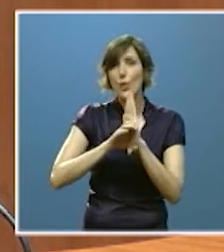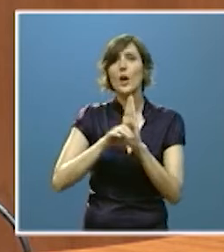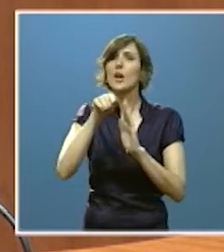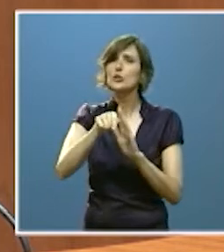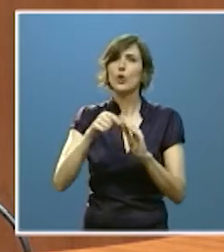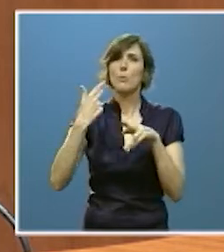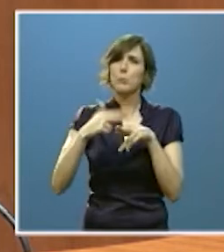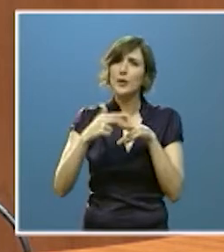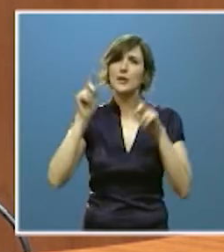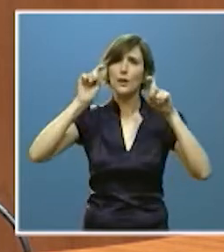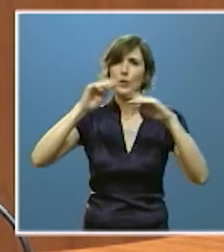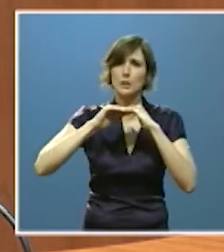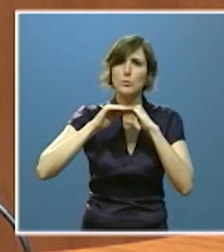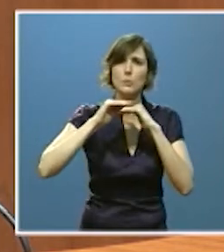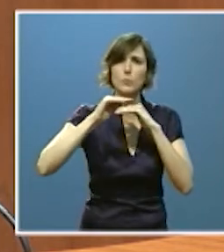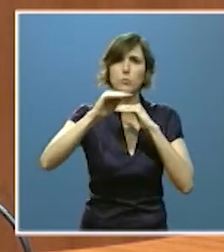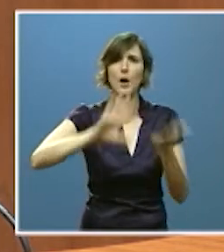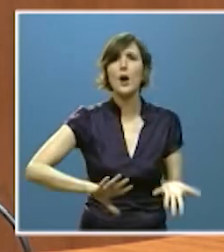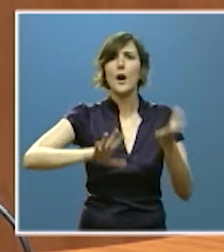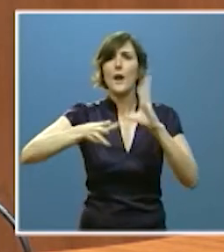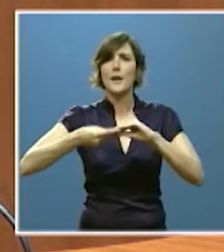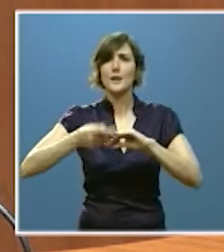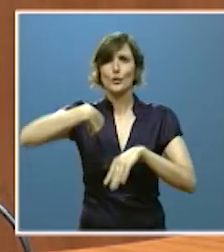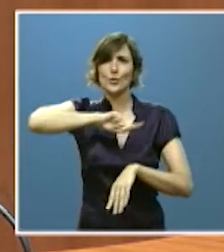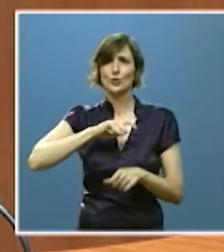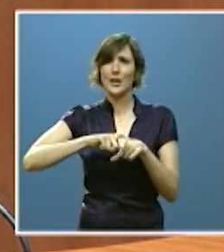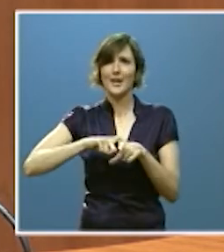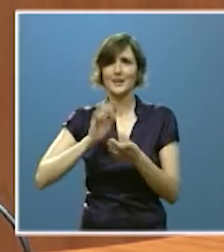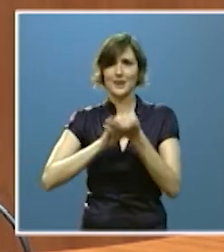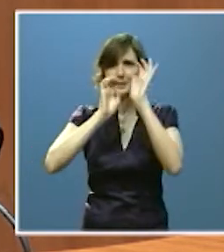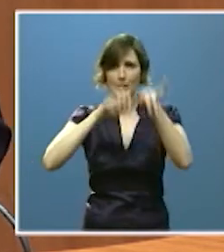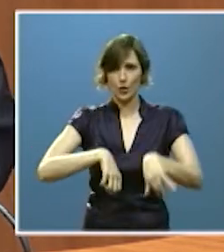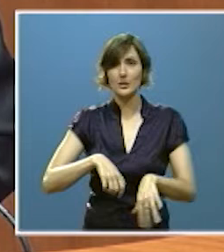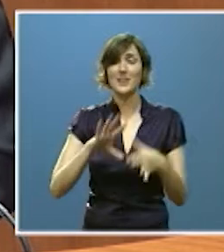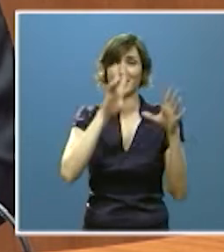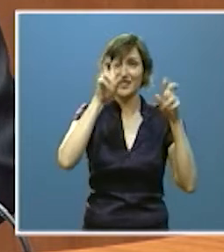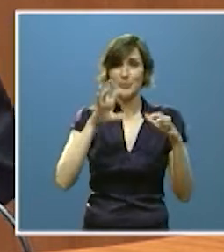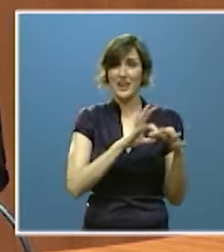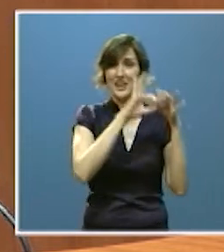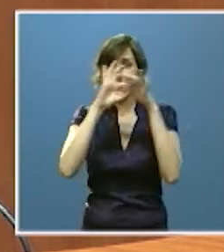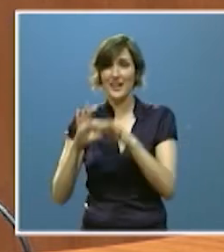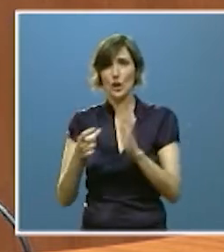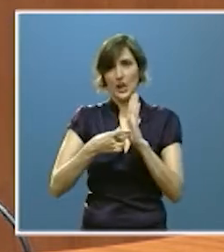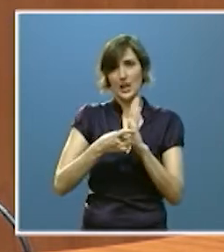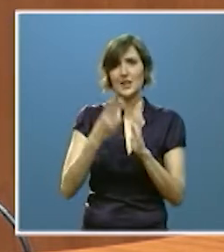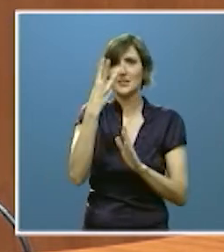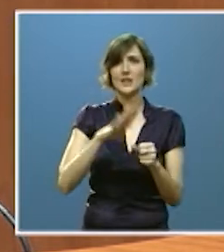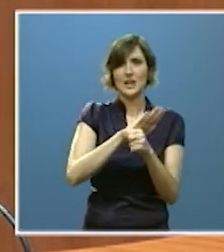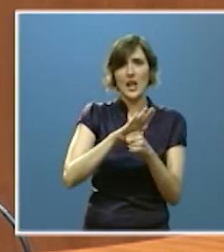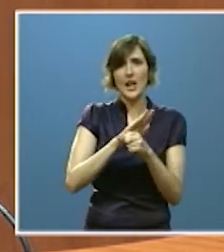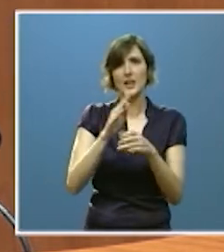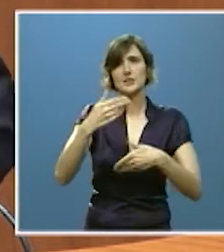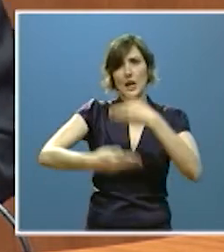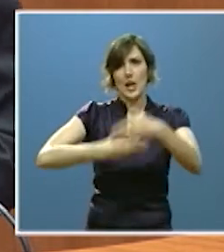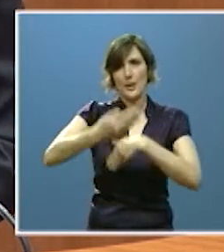estabilidad y que se ha adaptado además a nuestras peculiaridades en relación con la calidad hay tres áreas de avance en los próximos